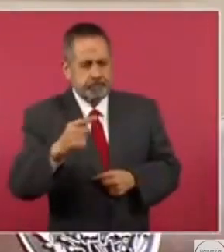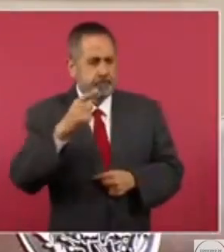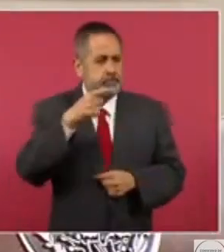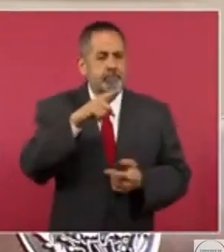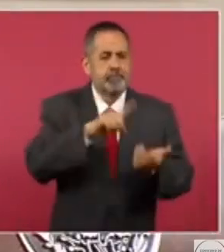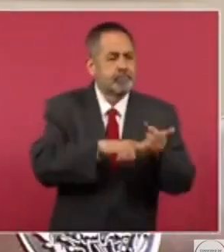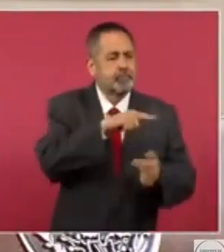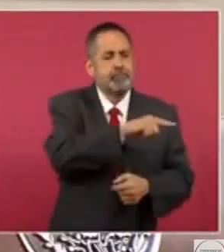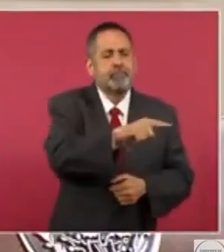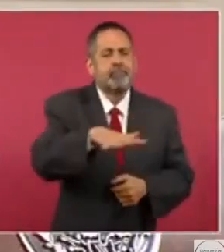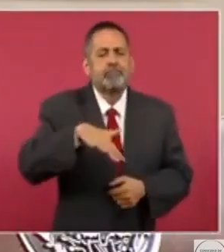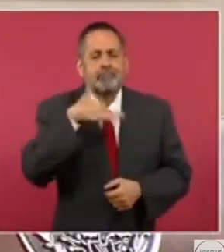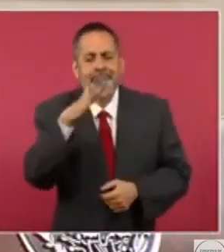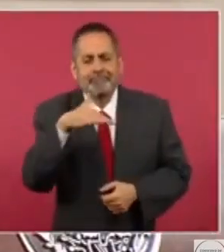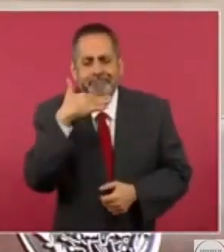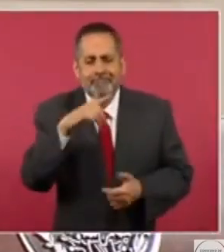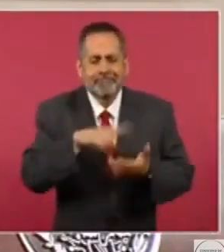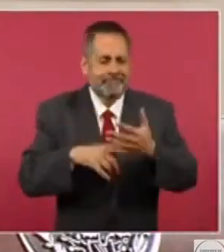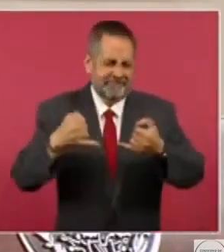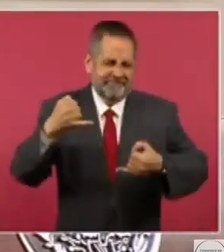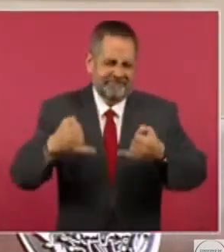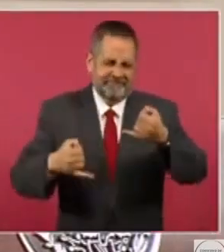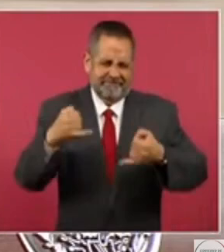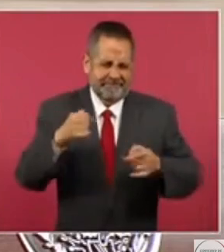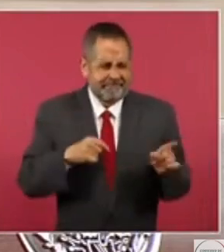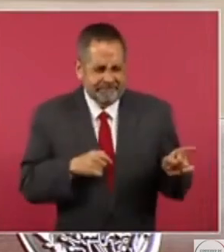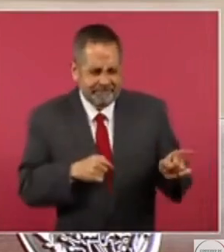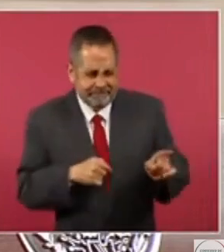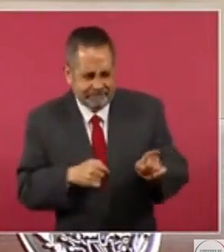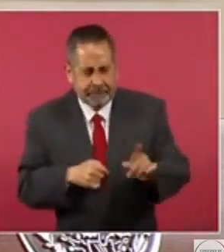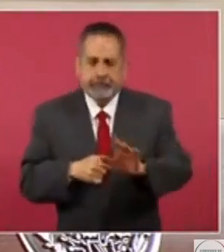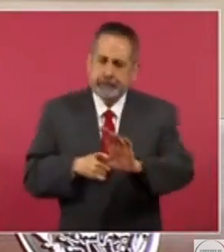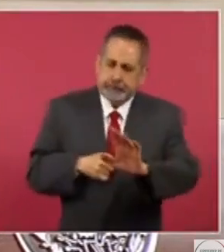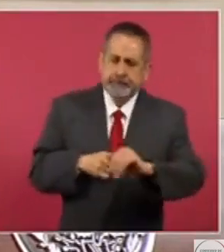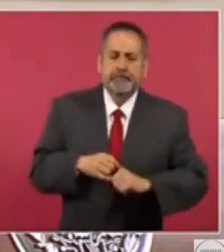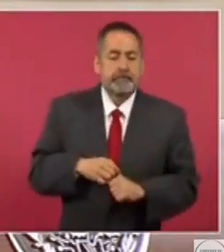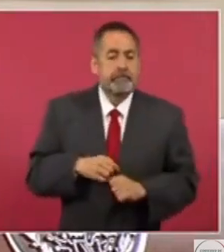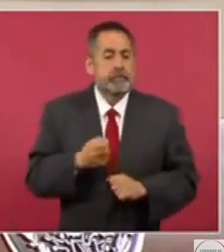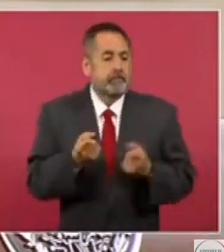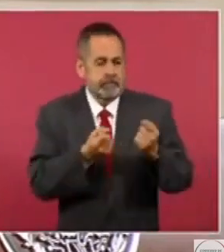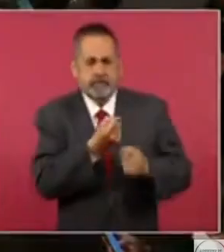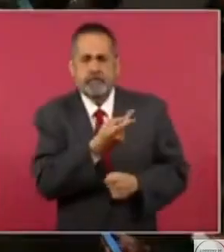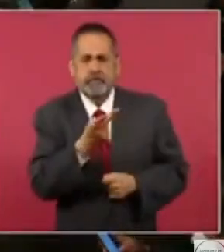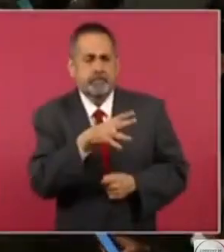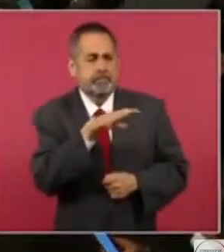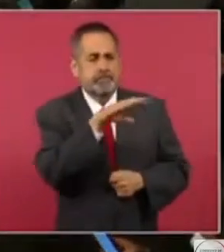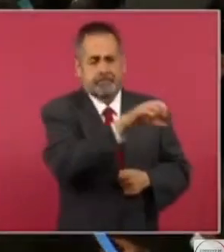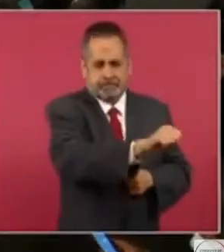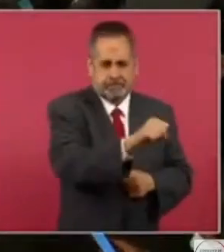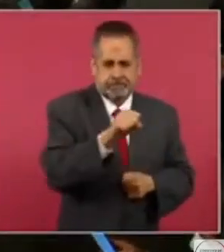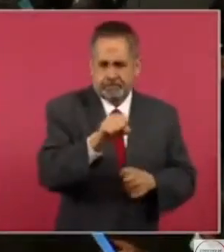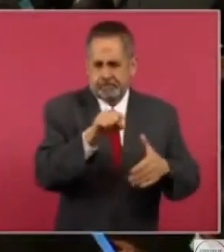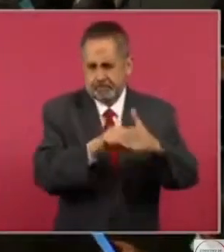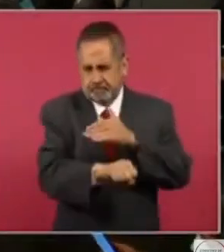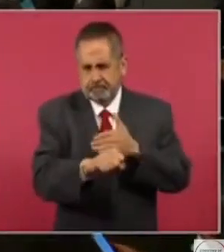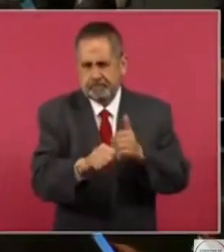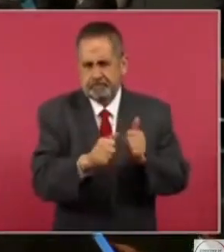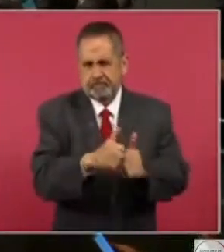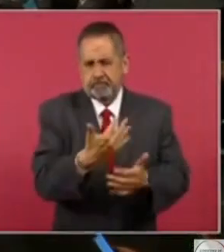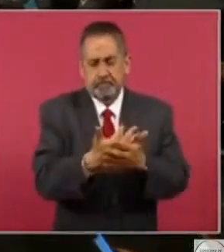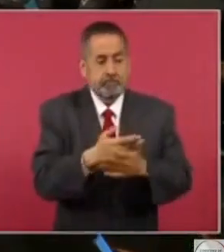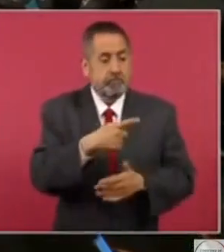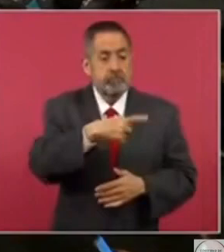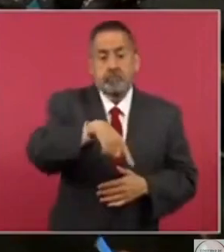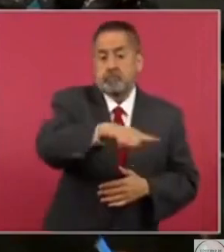corrupción, si hay detenidos que quieren